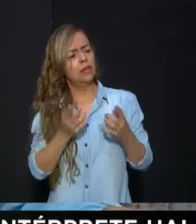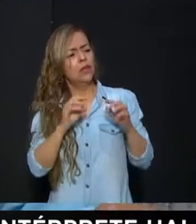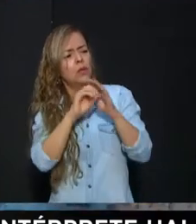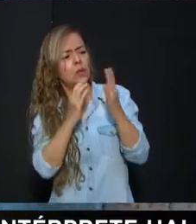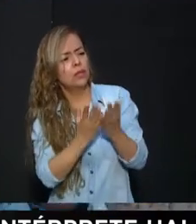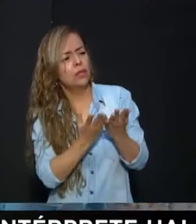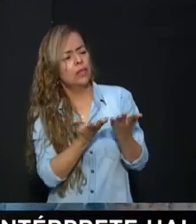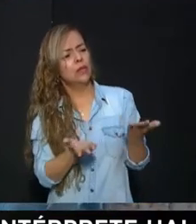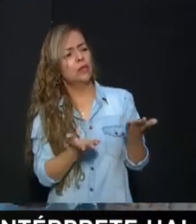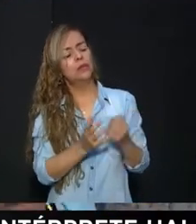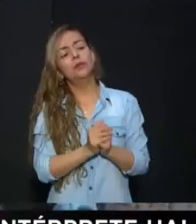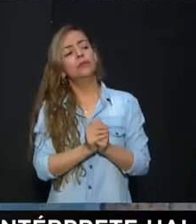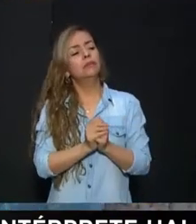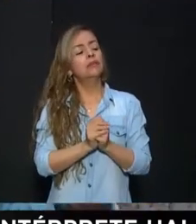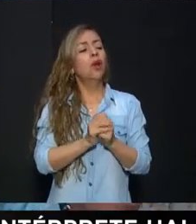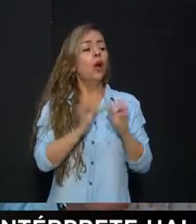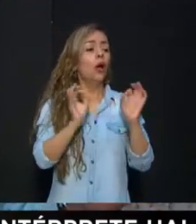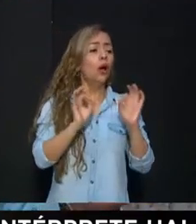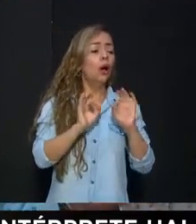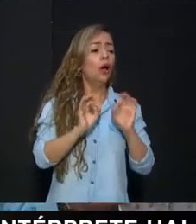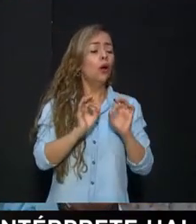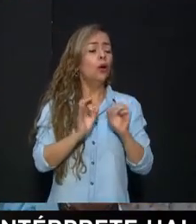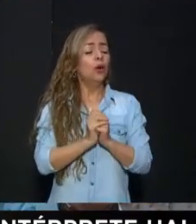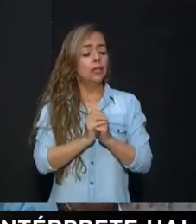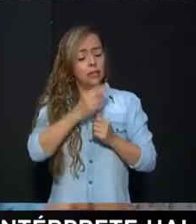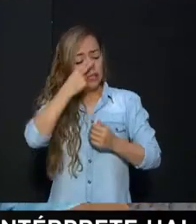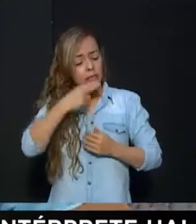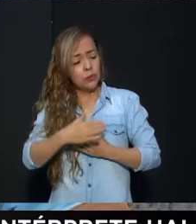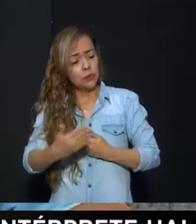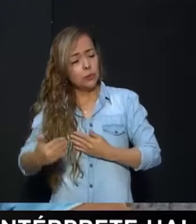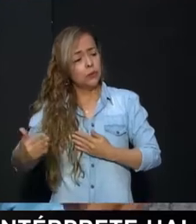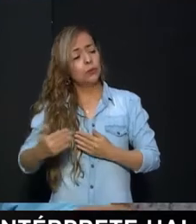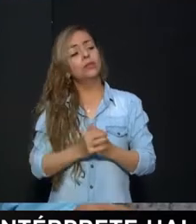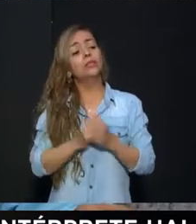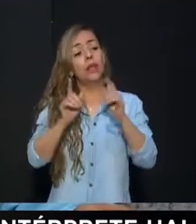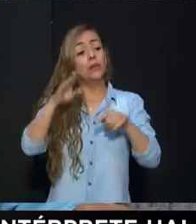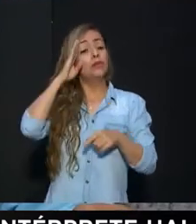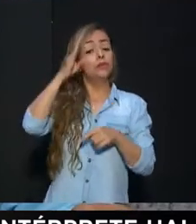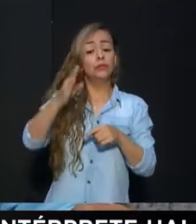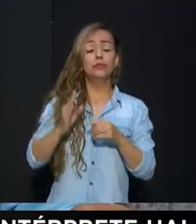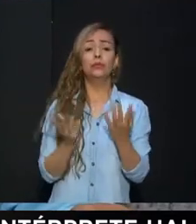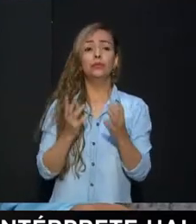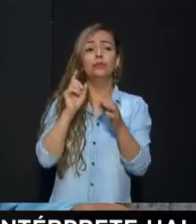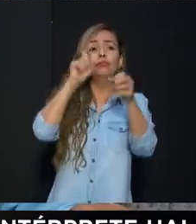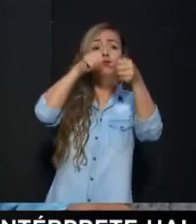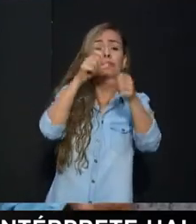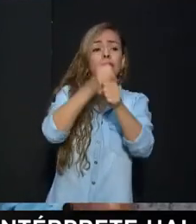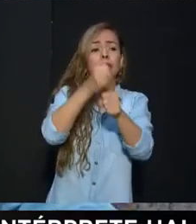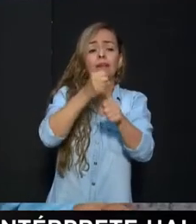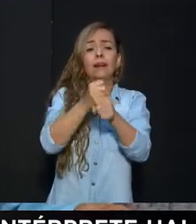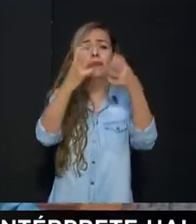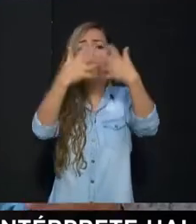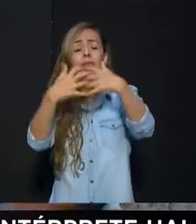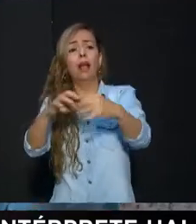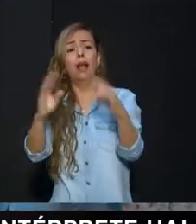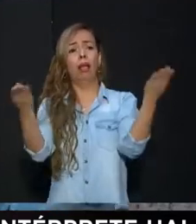por una empresa. Porque aquí podemos ver el paralelo de nuestro niño en la parte educativa y en la parte laboral. Entonces, se ve ese espacio de